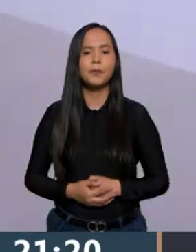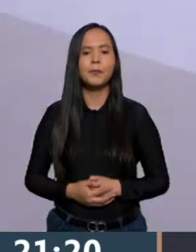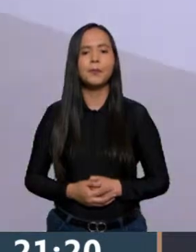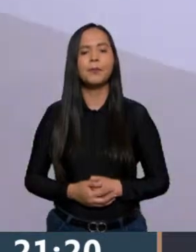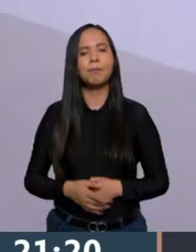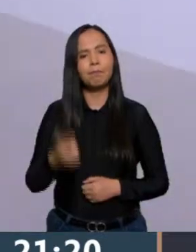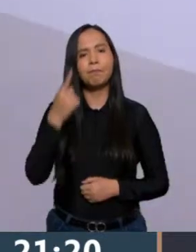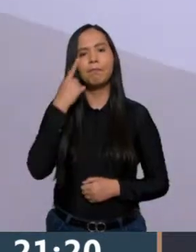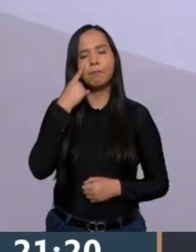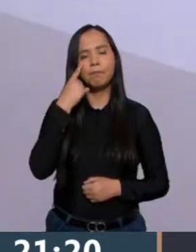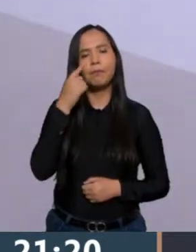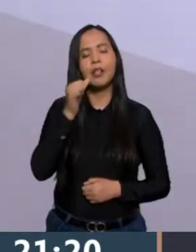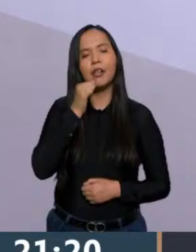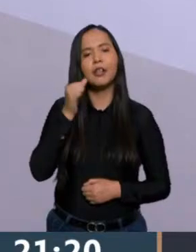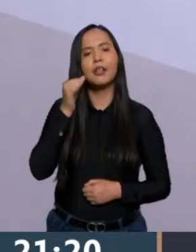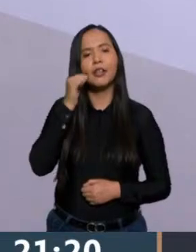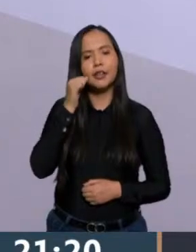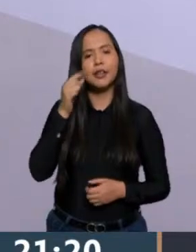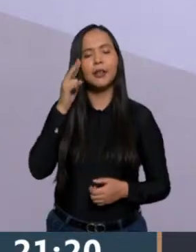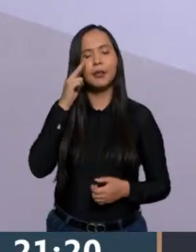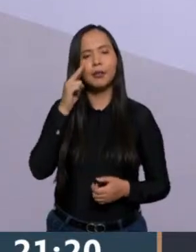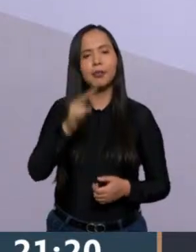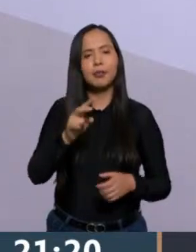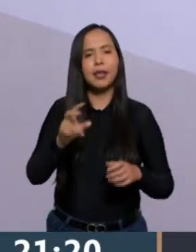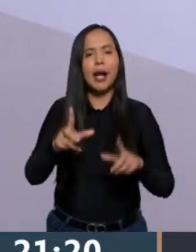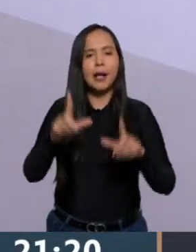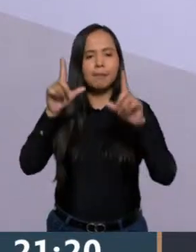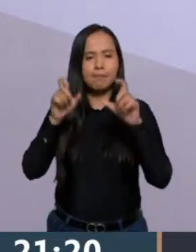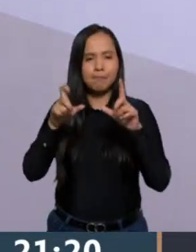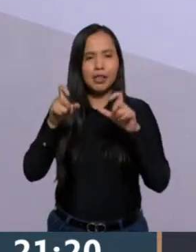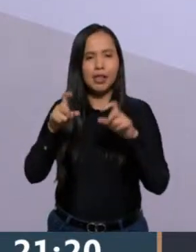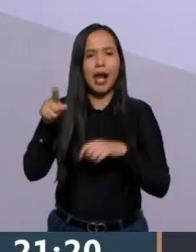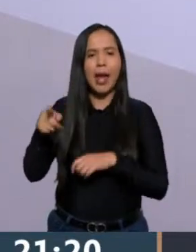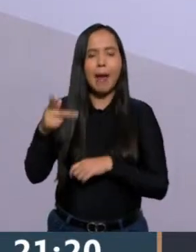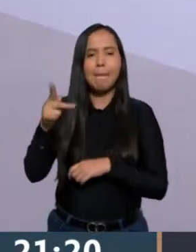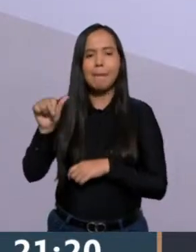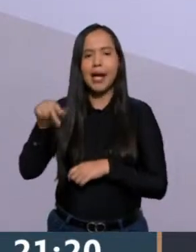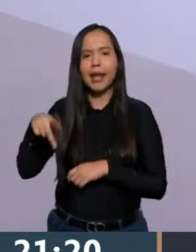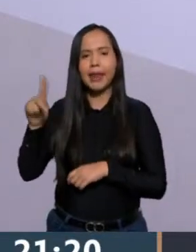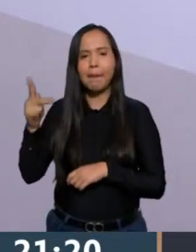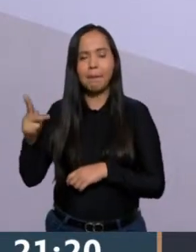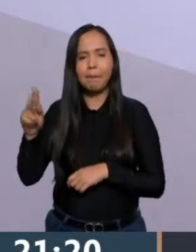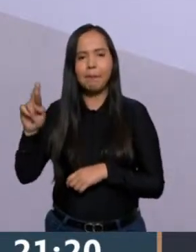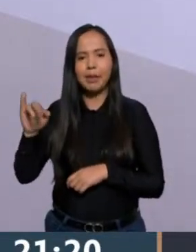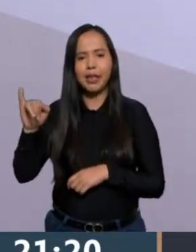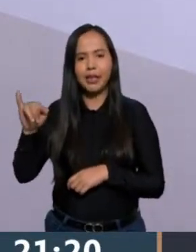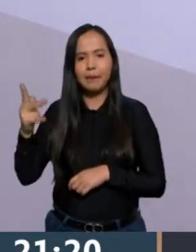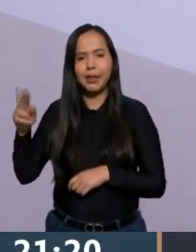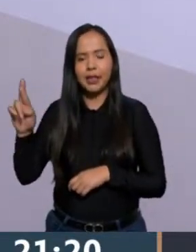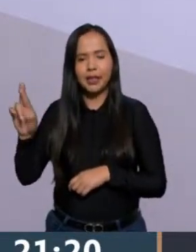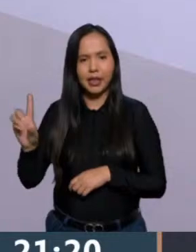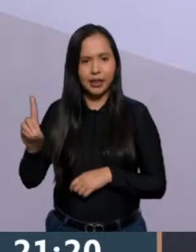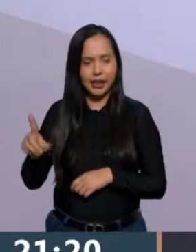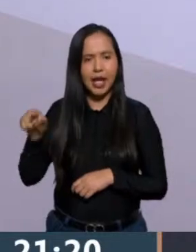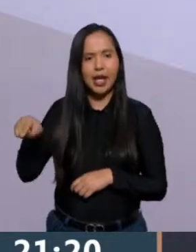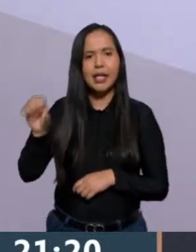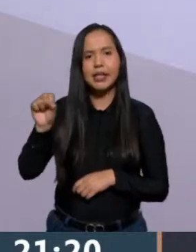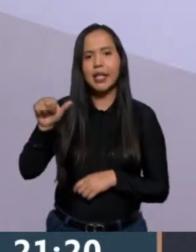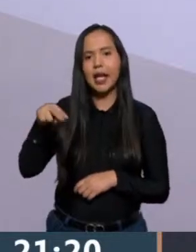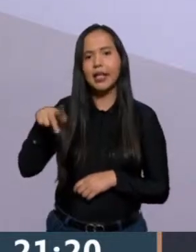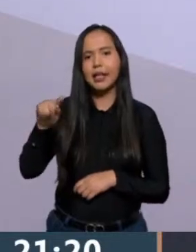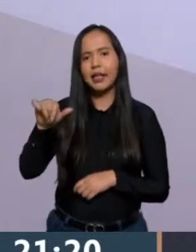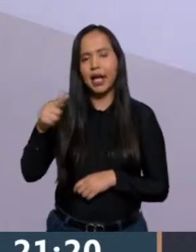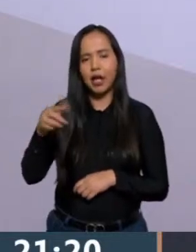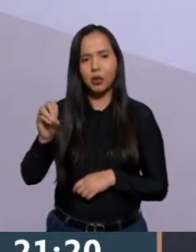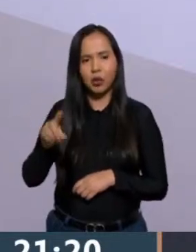Y mire, ayer se realizaron algunas imágenes del candidato del PAN, del PRI, del PRD a la Jefatura de Gobierno, Santiago Tahuada, en un evento